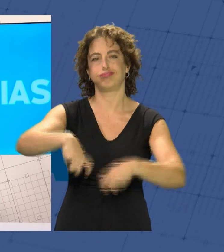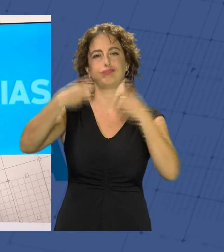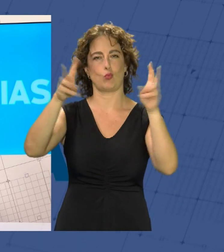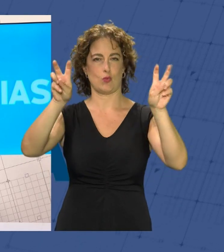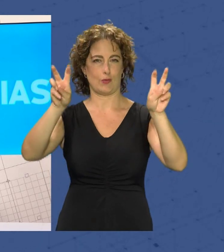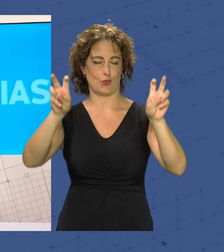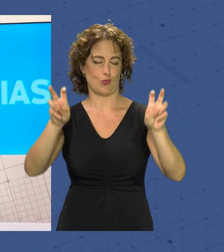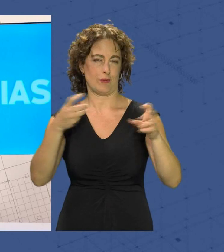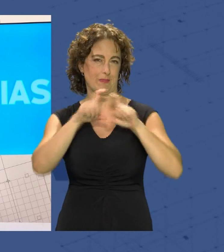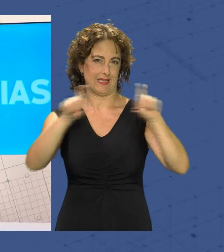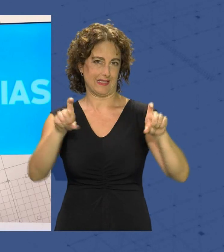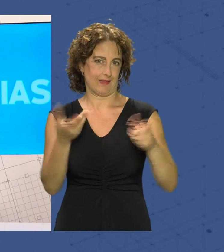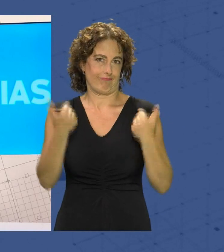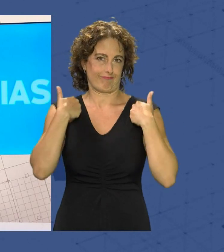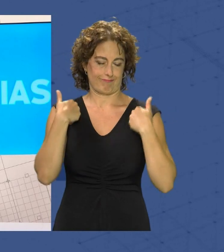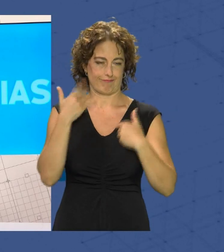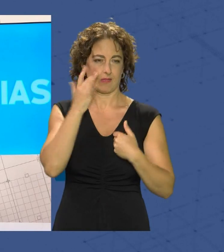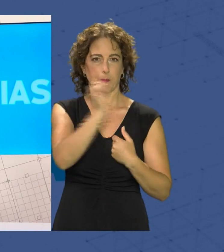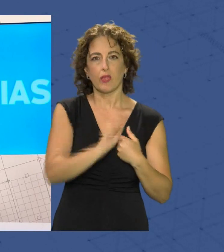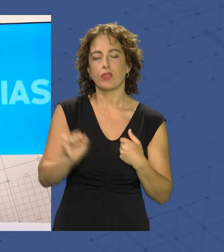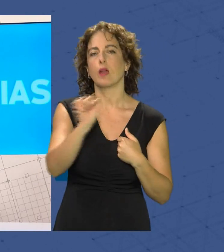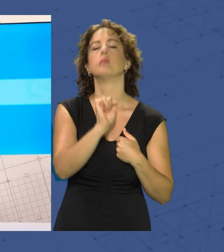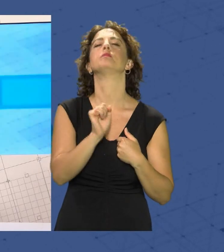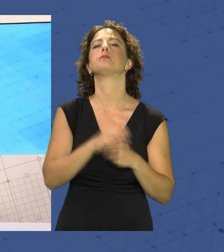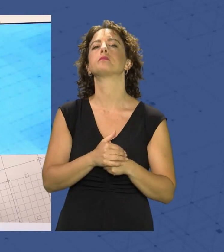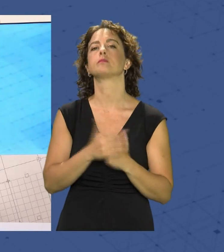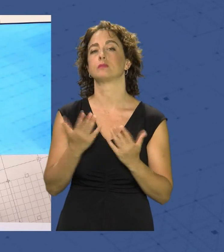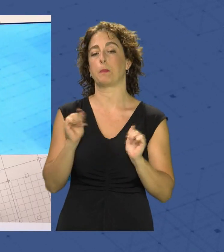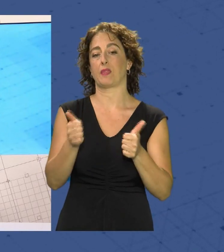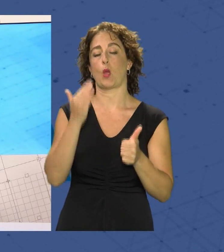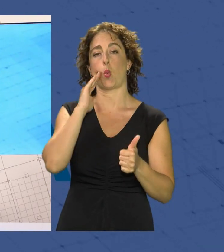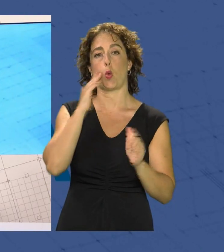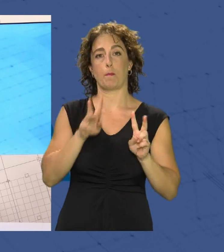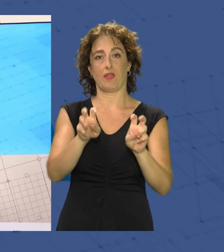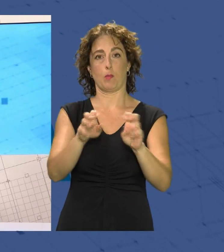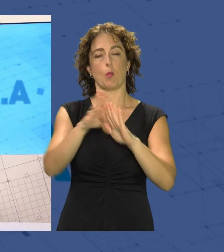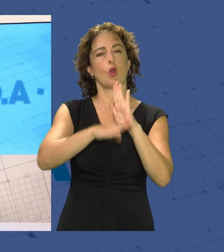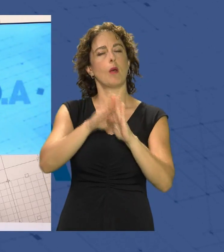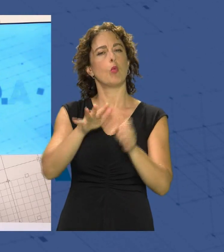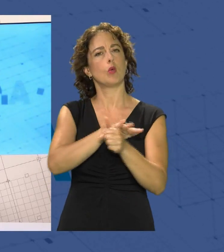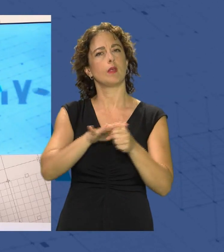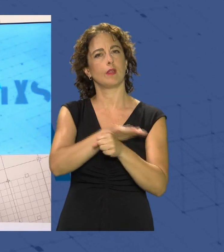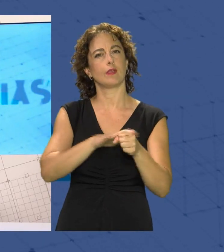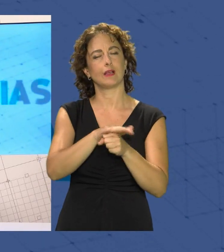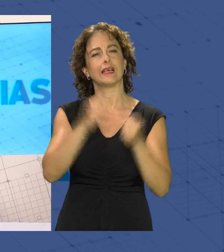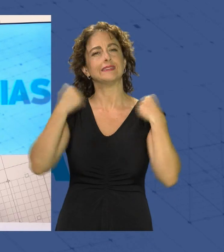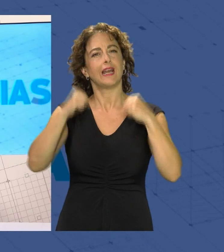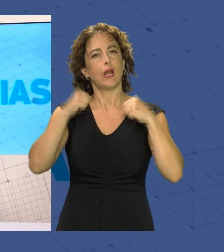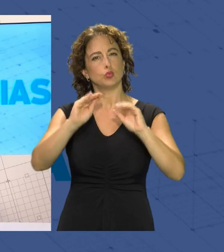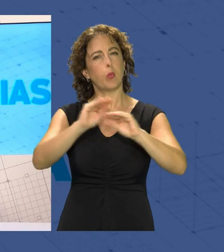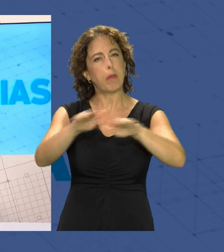concesionaria de este servicio. Desde que arrancara a principios de julio el programa municipal Entrina en tus playas,